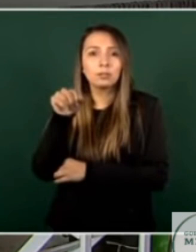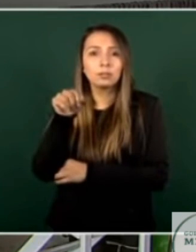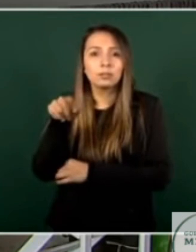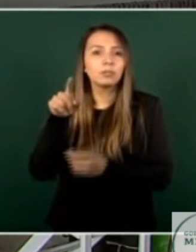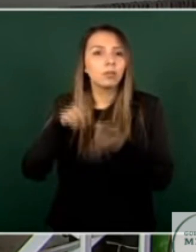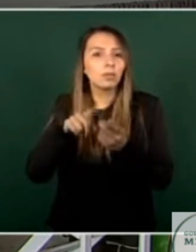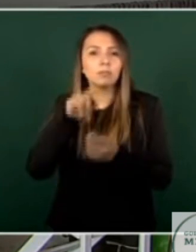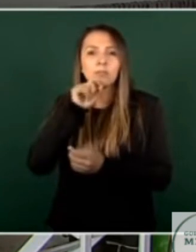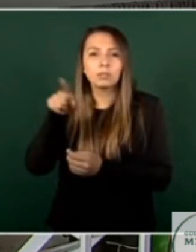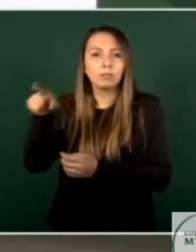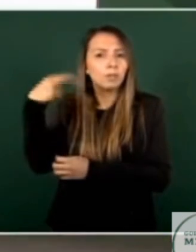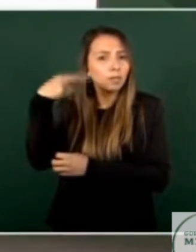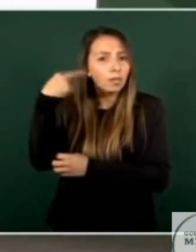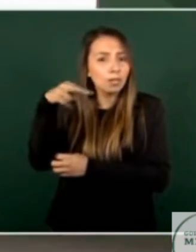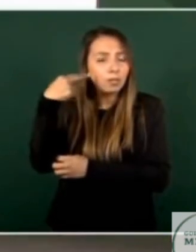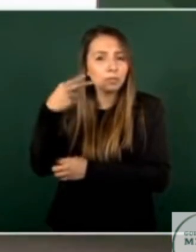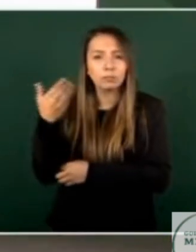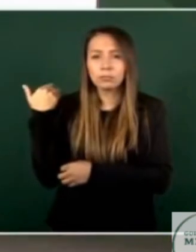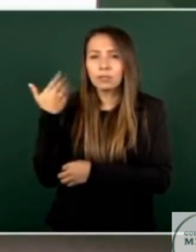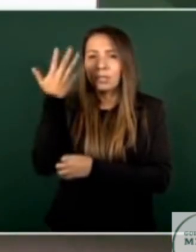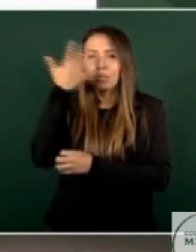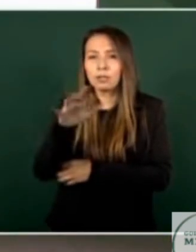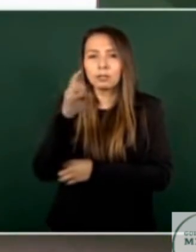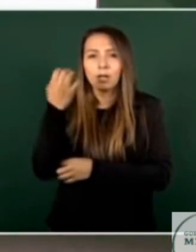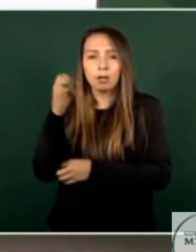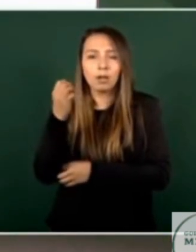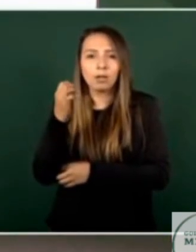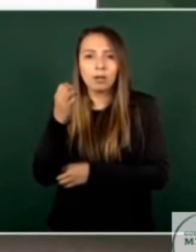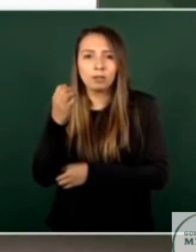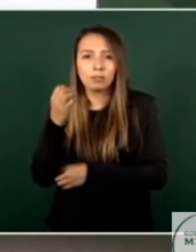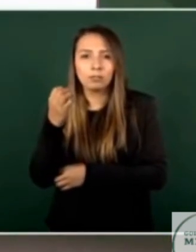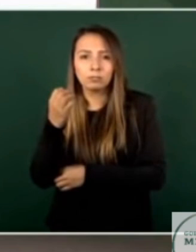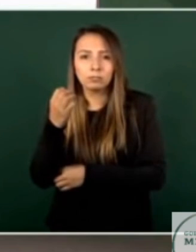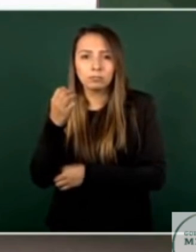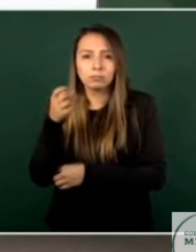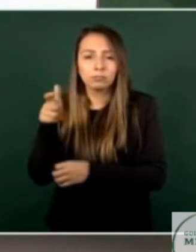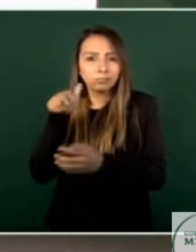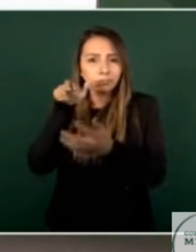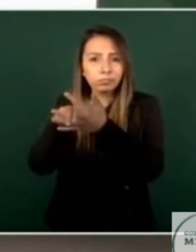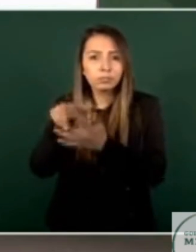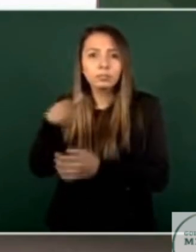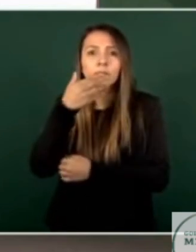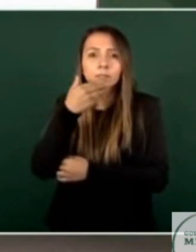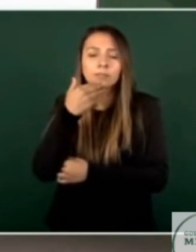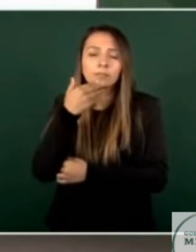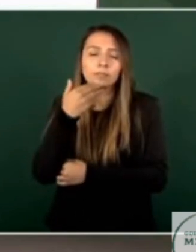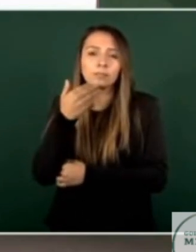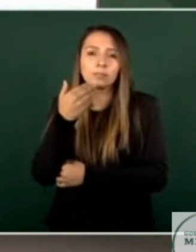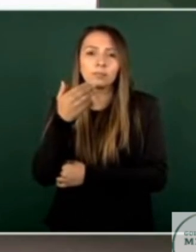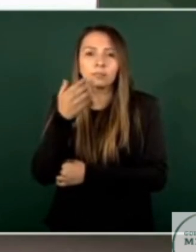Veracruz el pasado 10 de enero con un arma blanca comentar que van muy avanzadas las